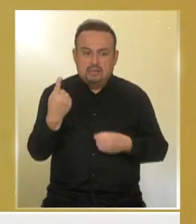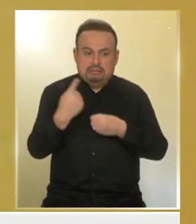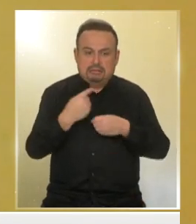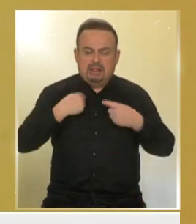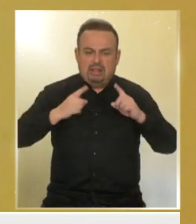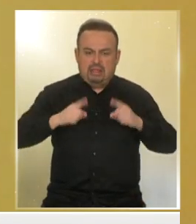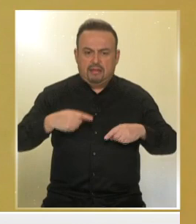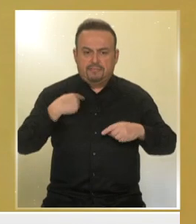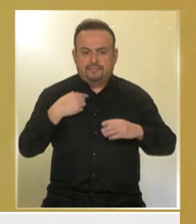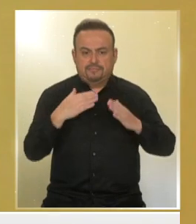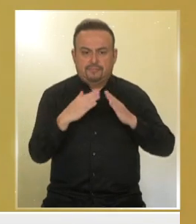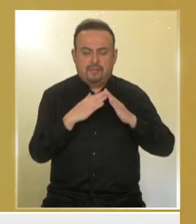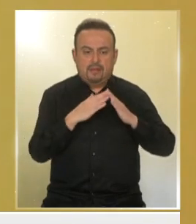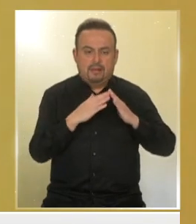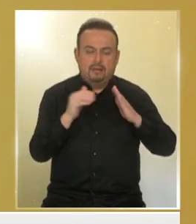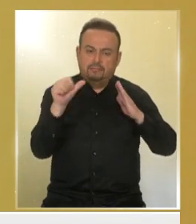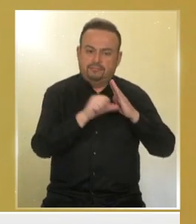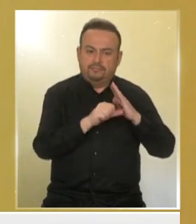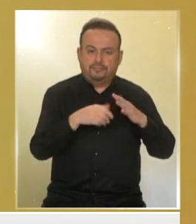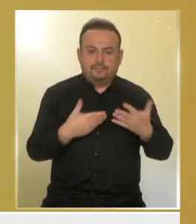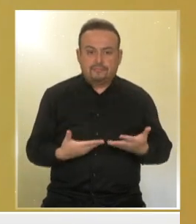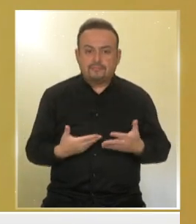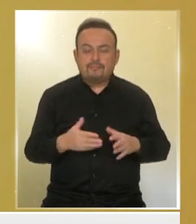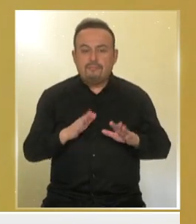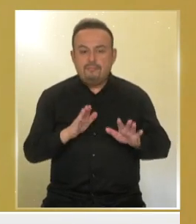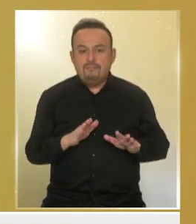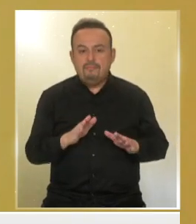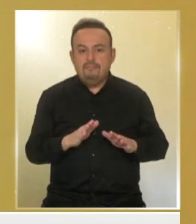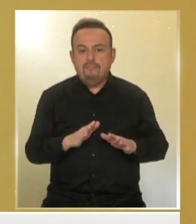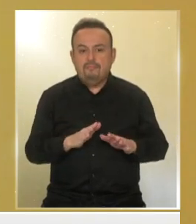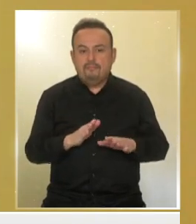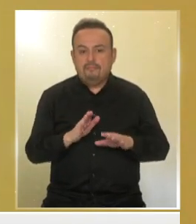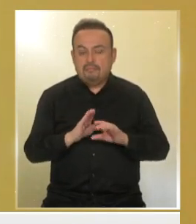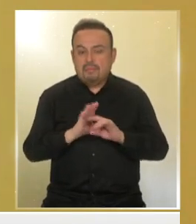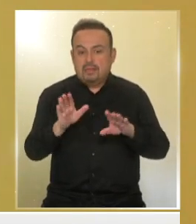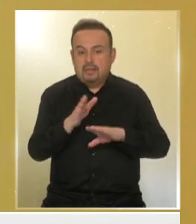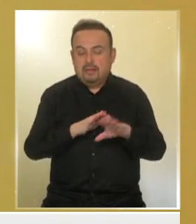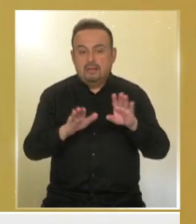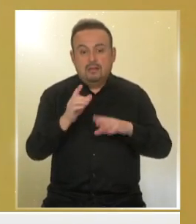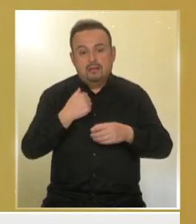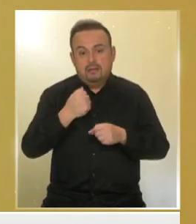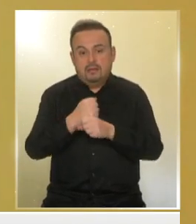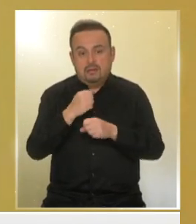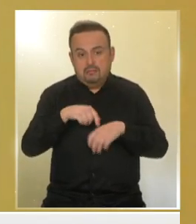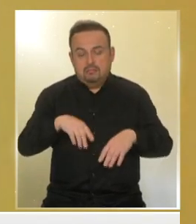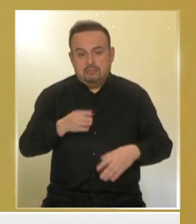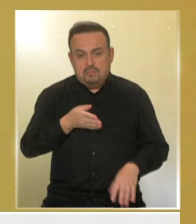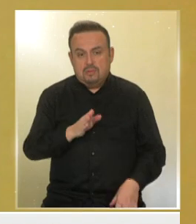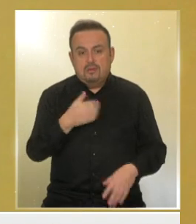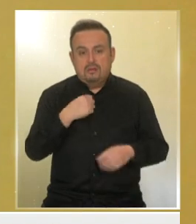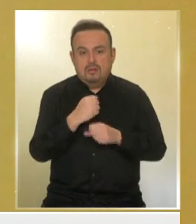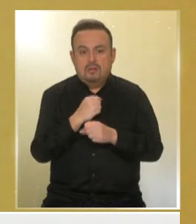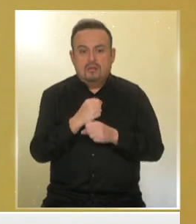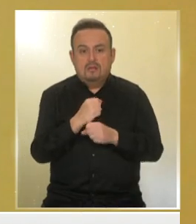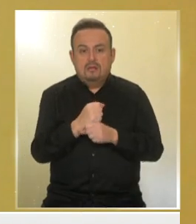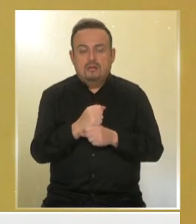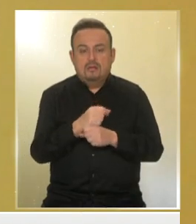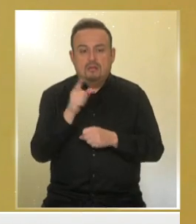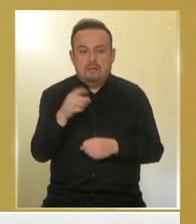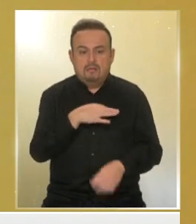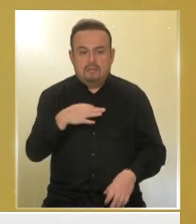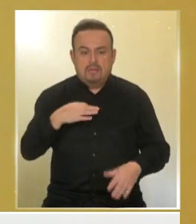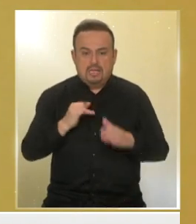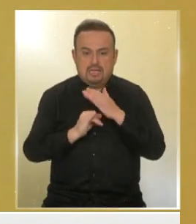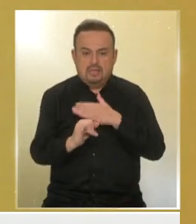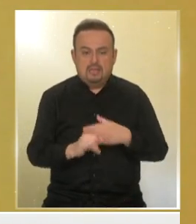sanitaria, me vine a la casa y voy a hacer mi cuarentena preventiva y seguir trabajando desde acá en las tareas del Ministerio del